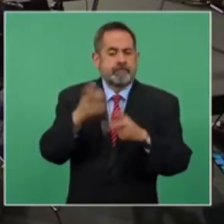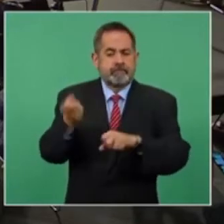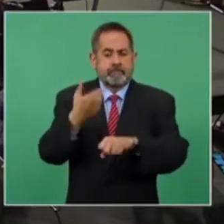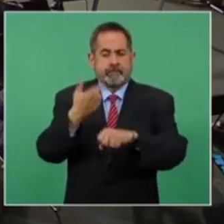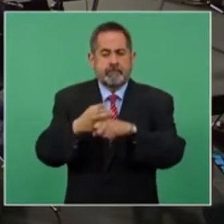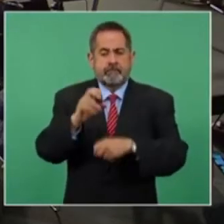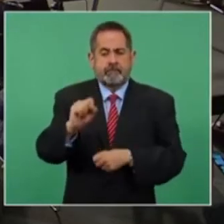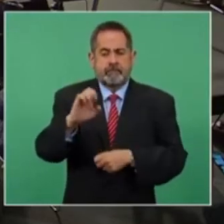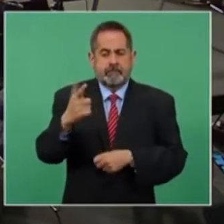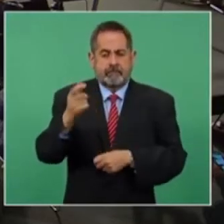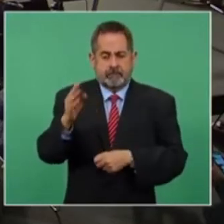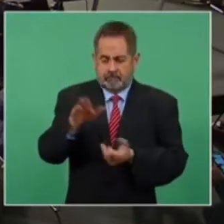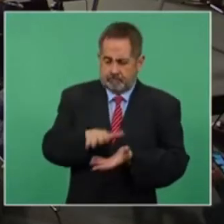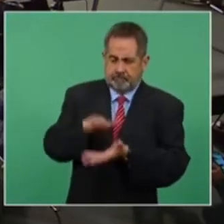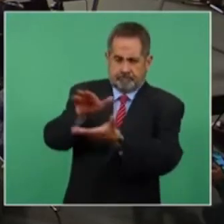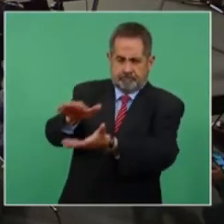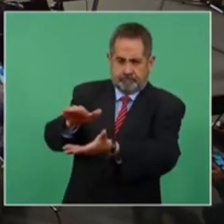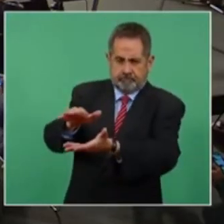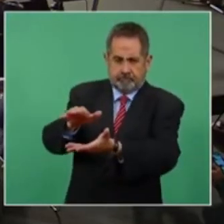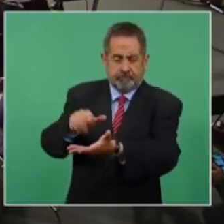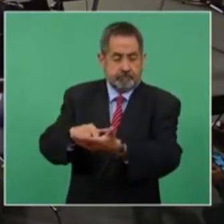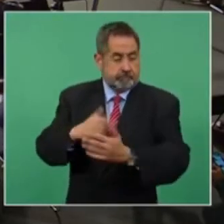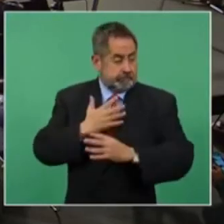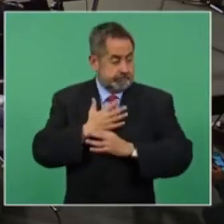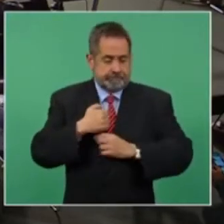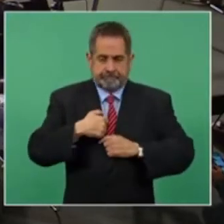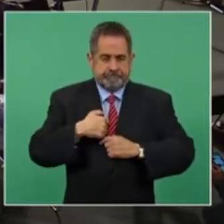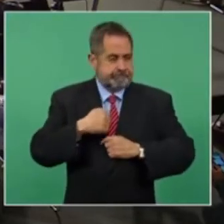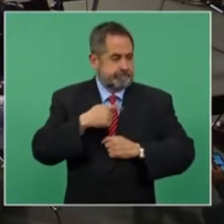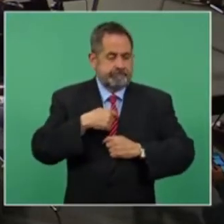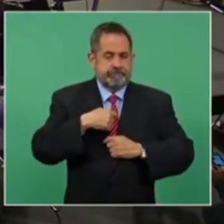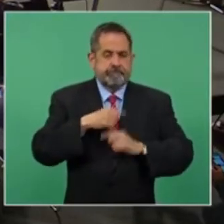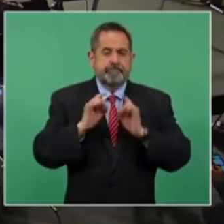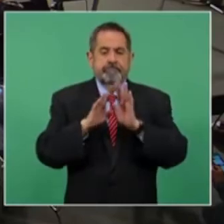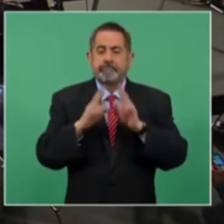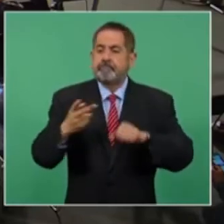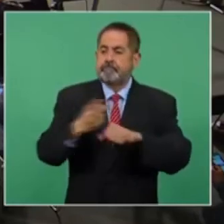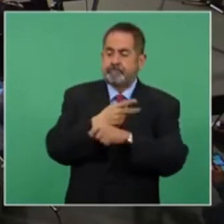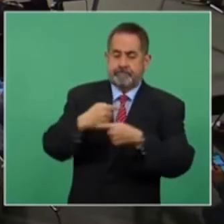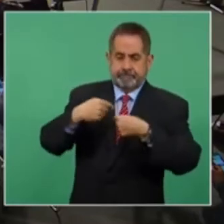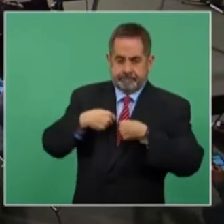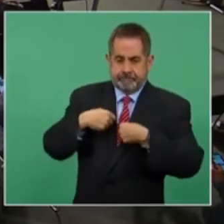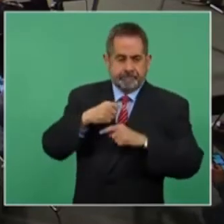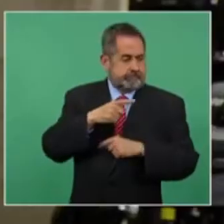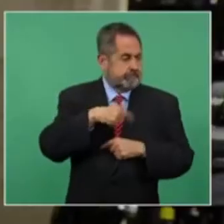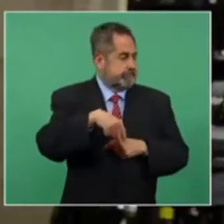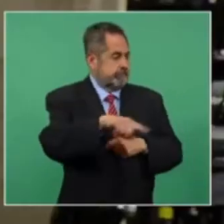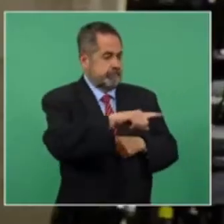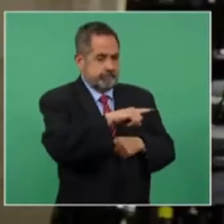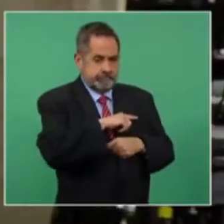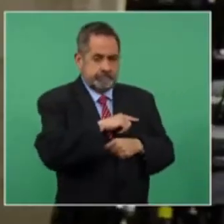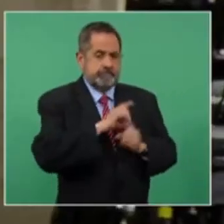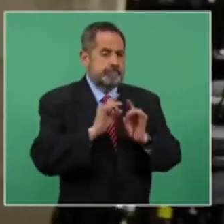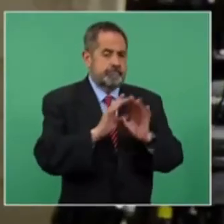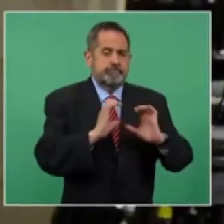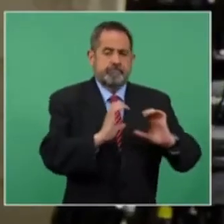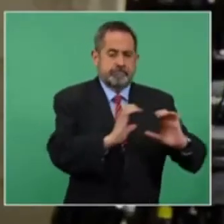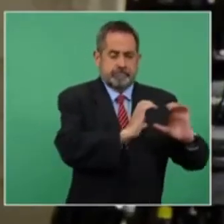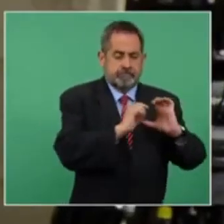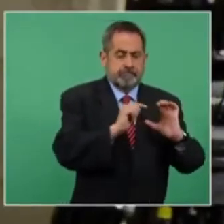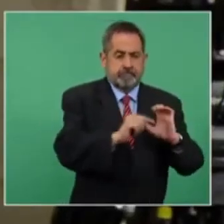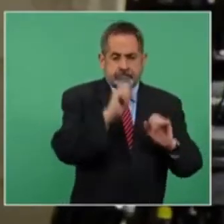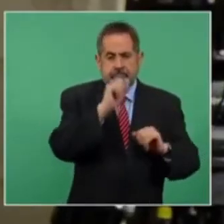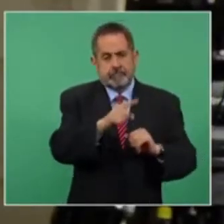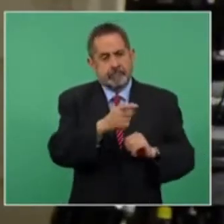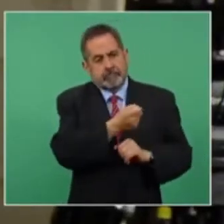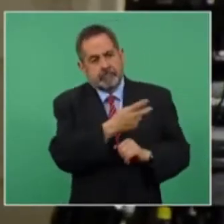Gobernación. No solamente quiero hablar por mí, ni por lo que me pudiera pasar, sino por otras personas y también por los